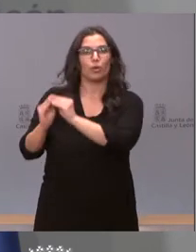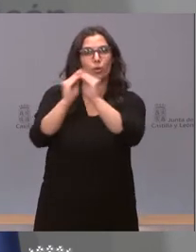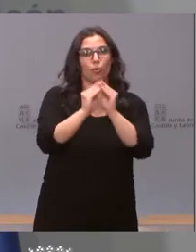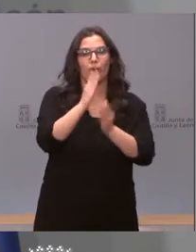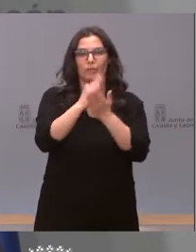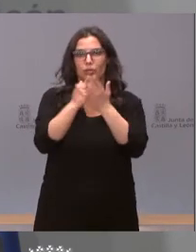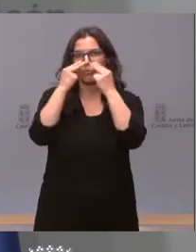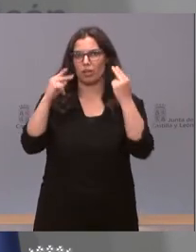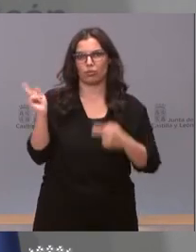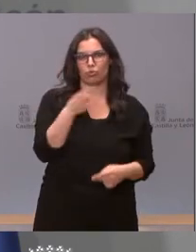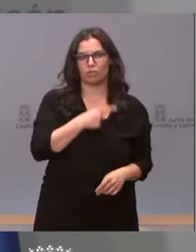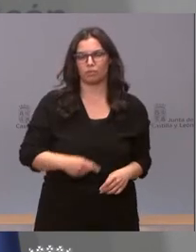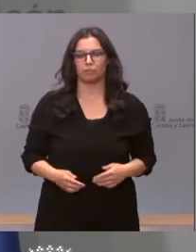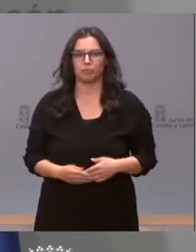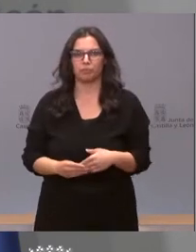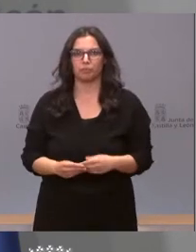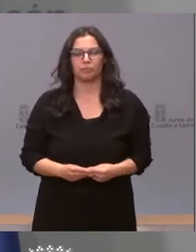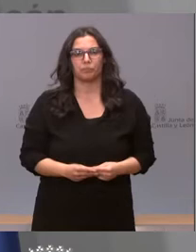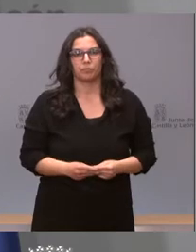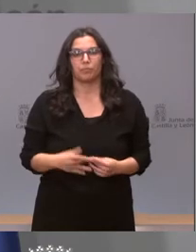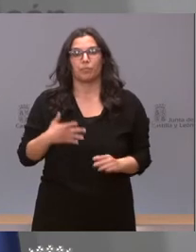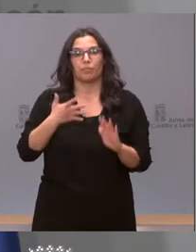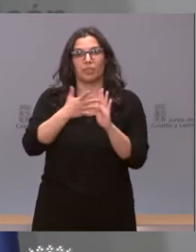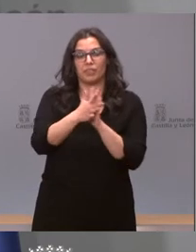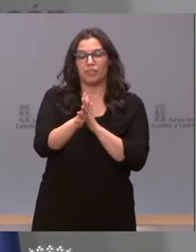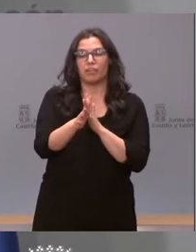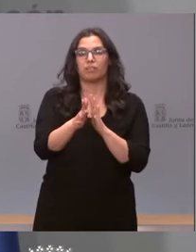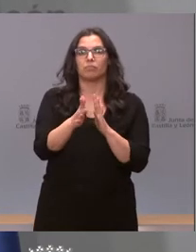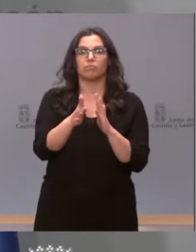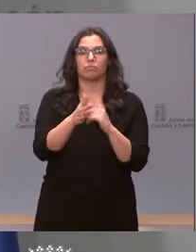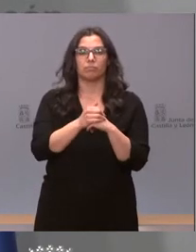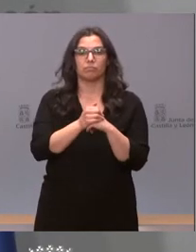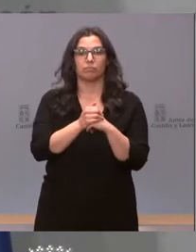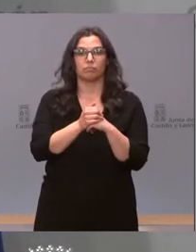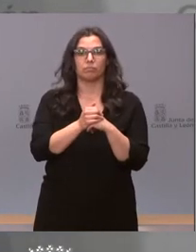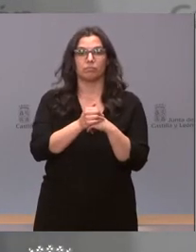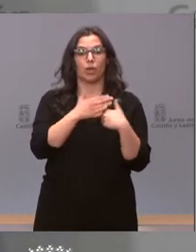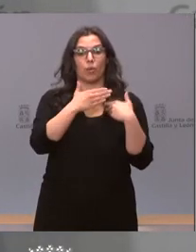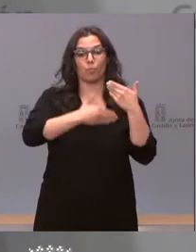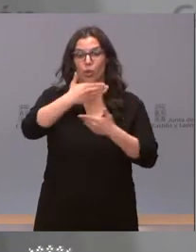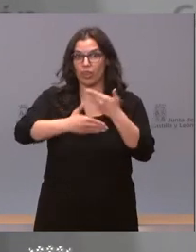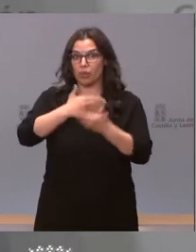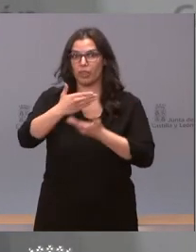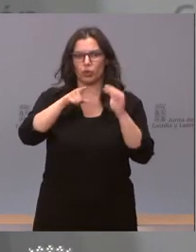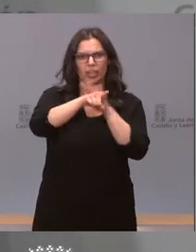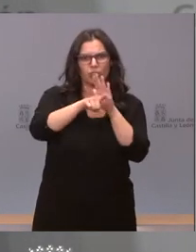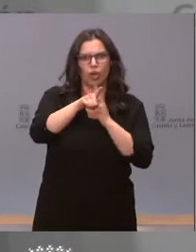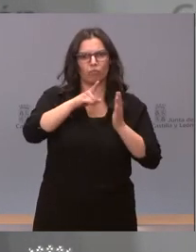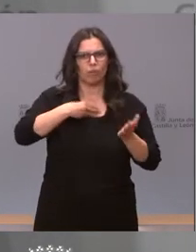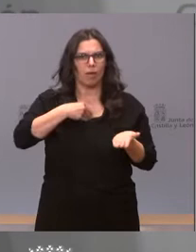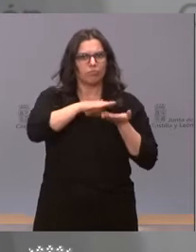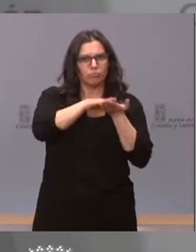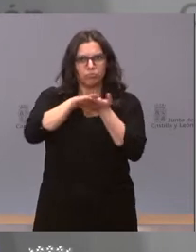públicas. Se trata de que todos los procedimientos existentes en la Administración autonómica